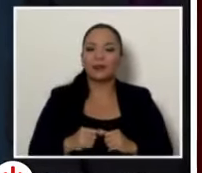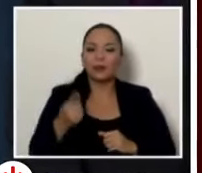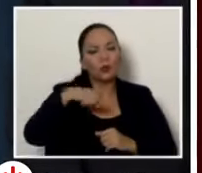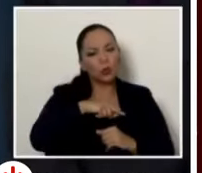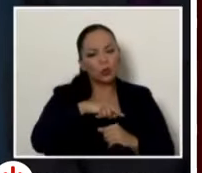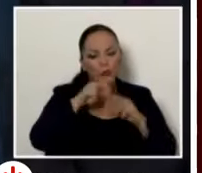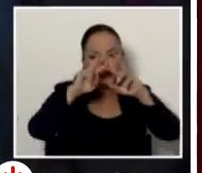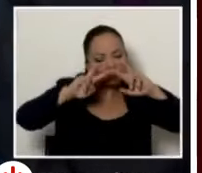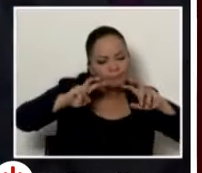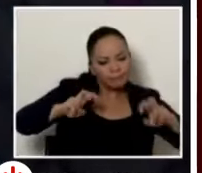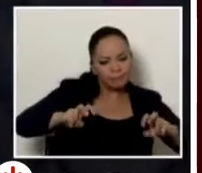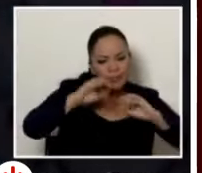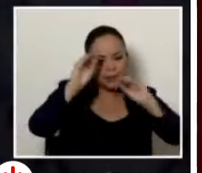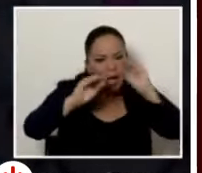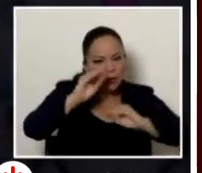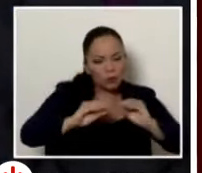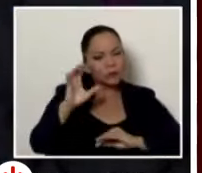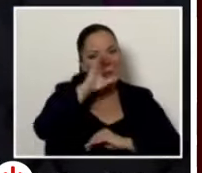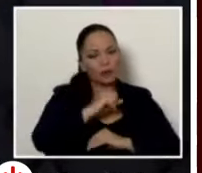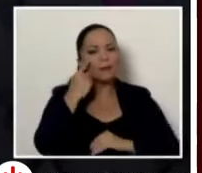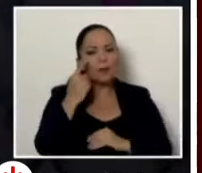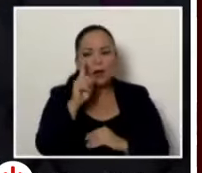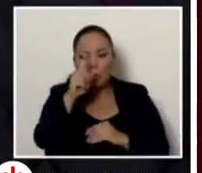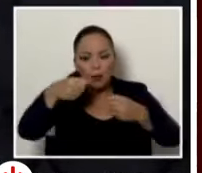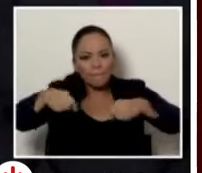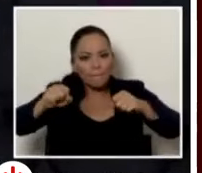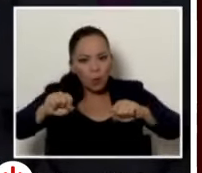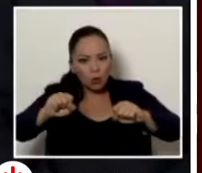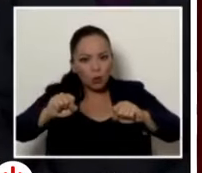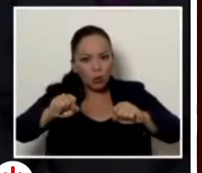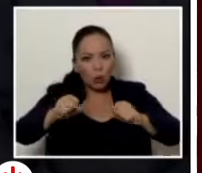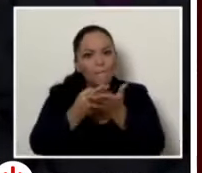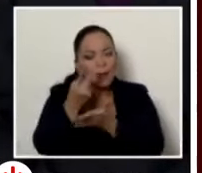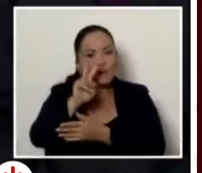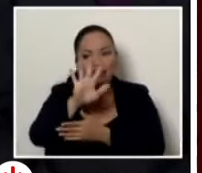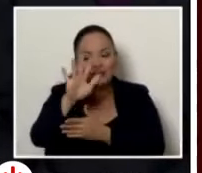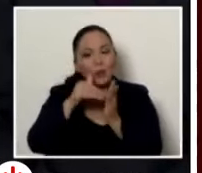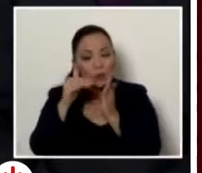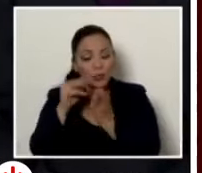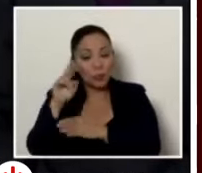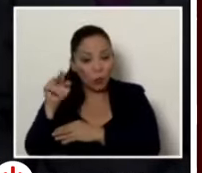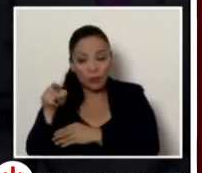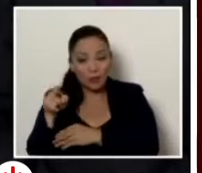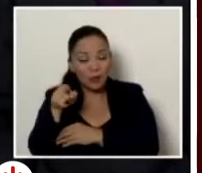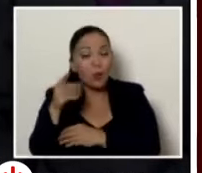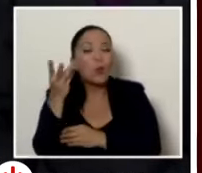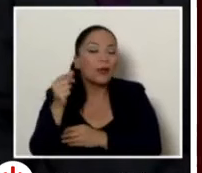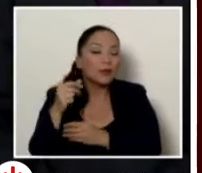dimos cuenta de que había una motocicleta que vale 25 millones de colones. ¿Y saben cuánto paga de marchamo?